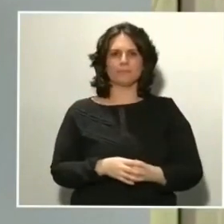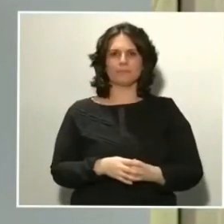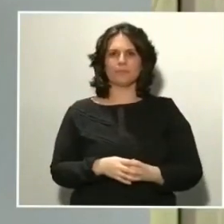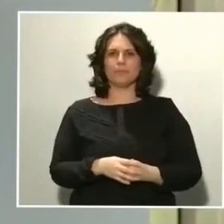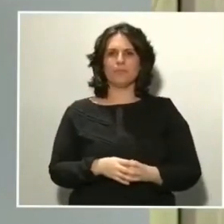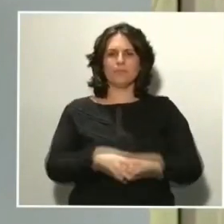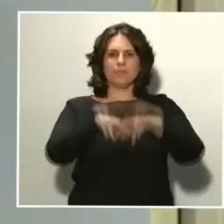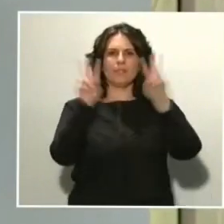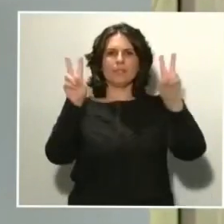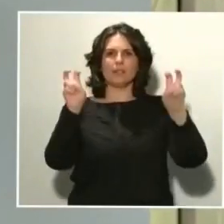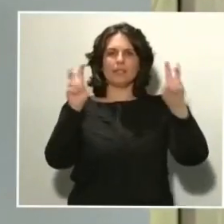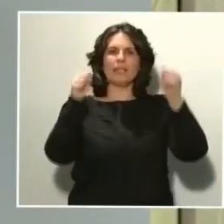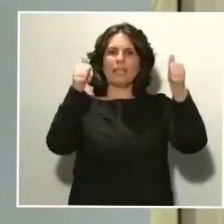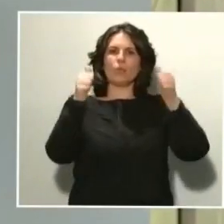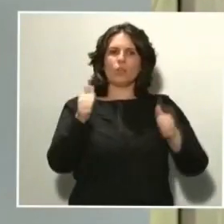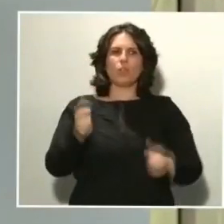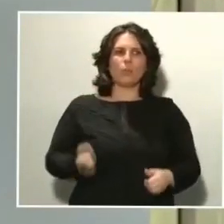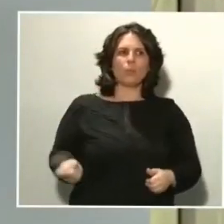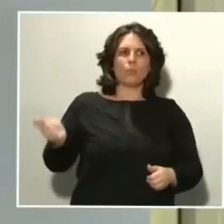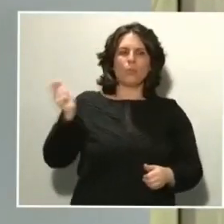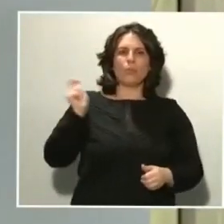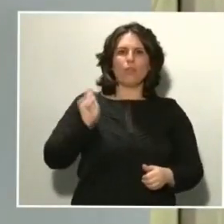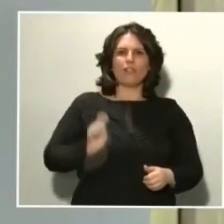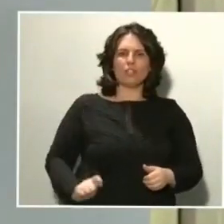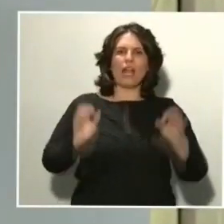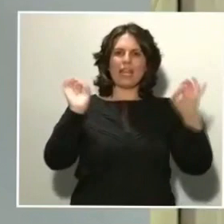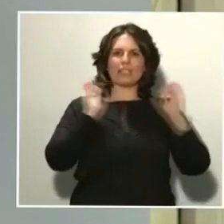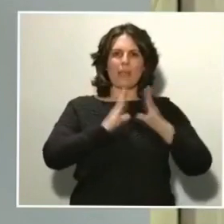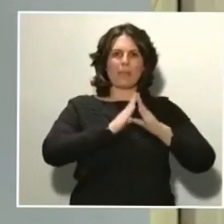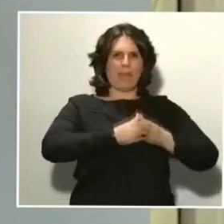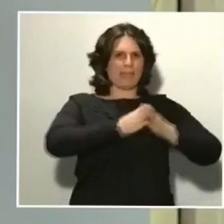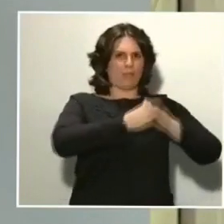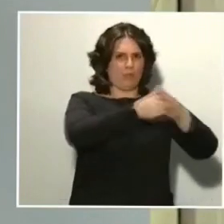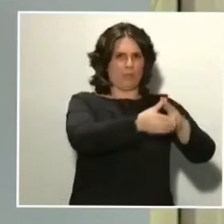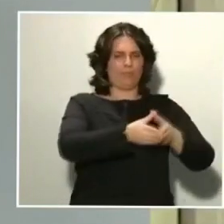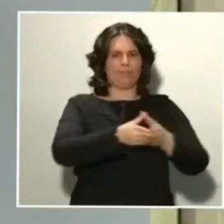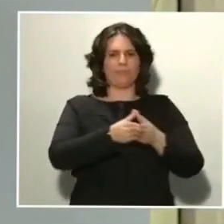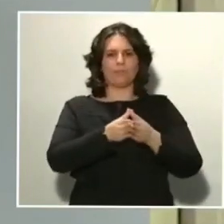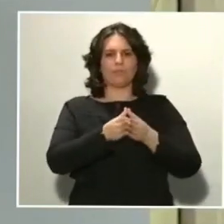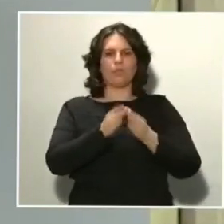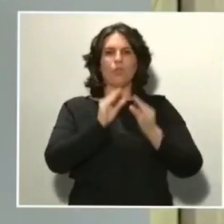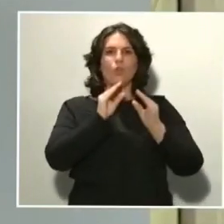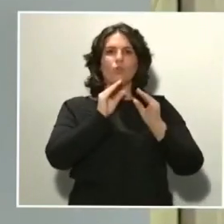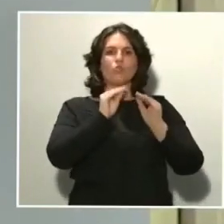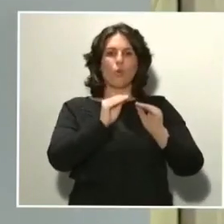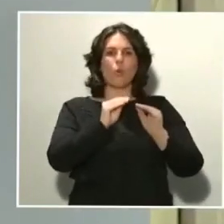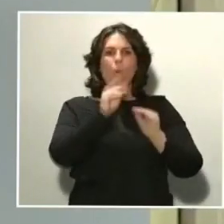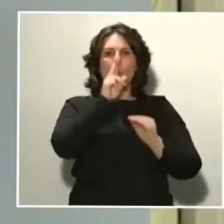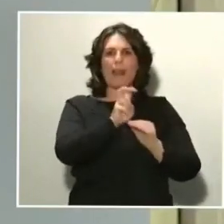del ámbito marítimo, que se prorroga a su vigencia y a la